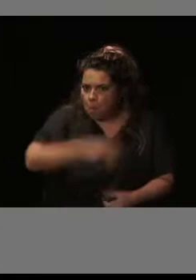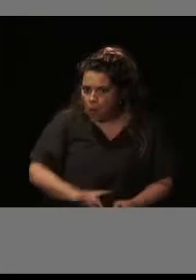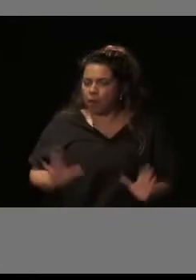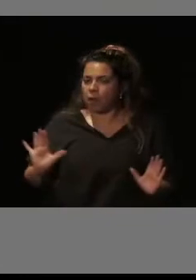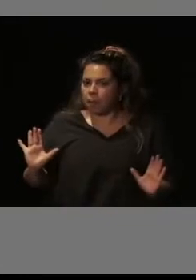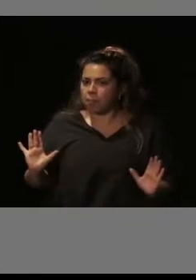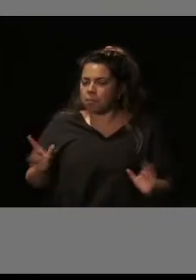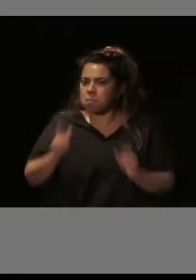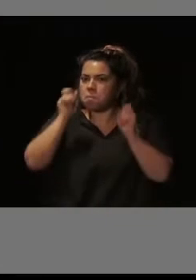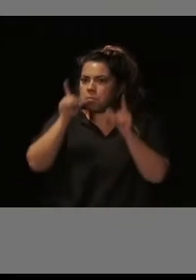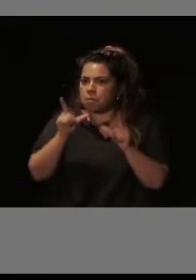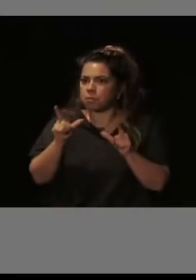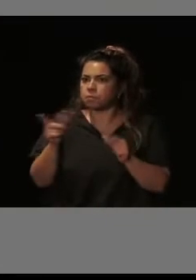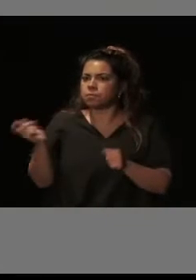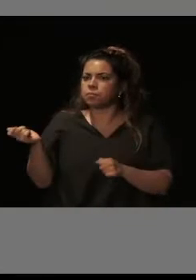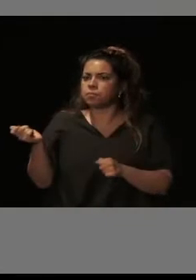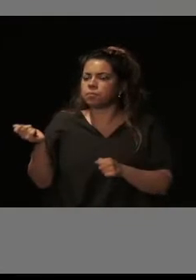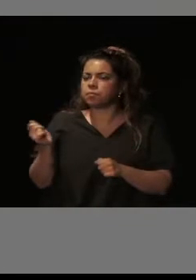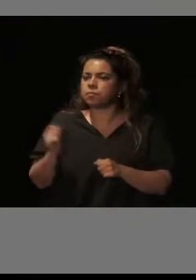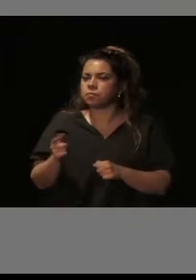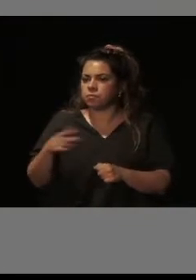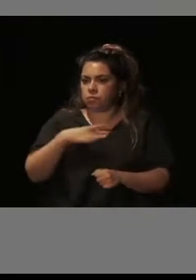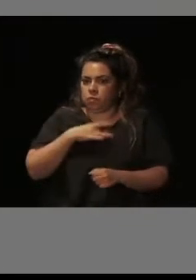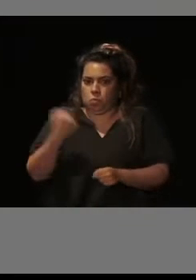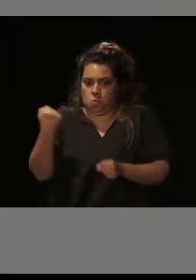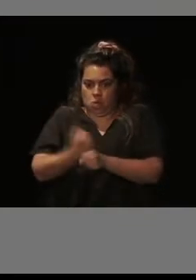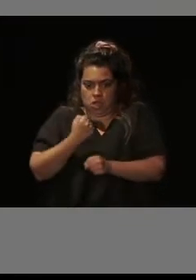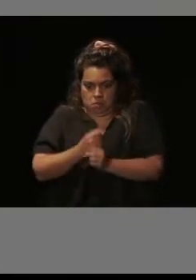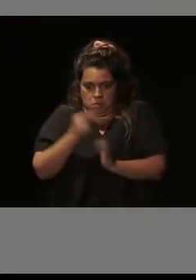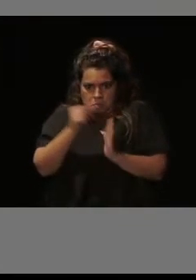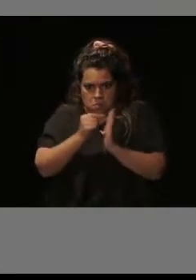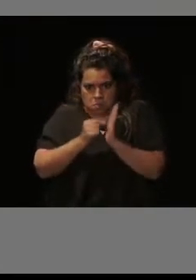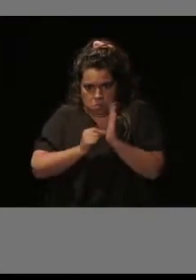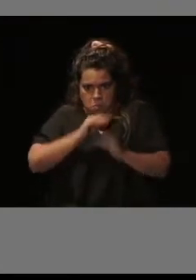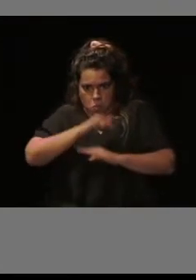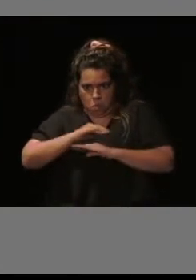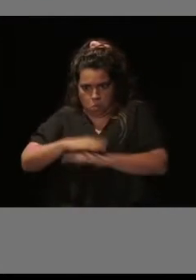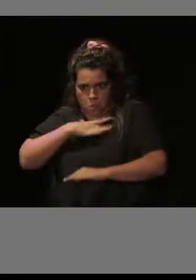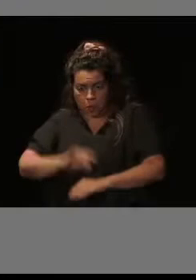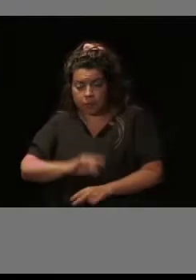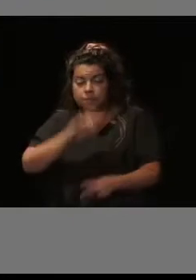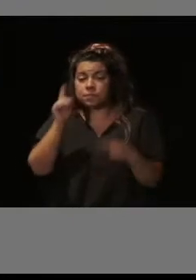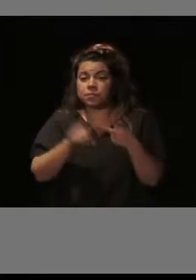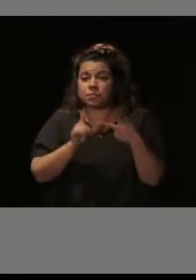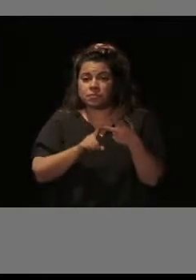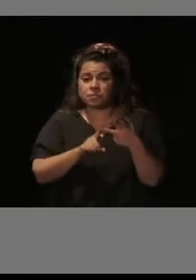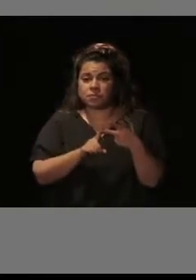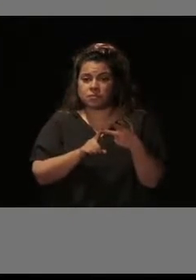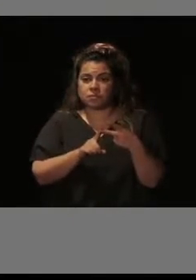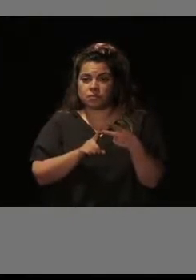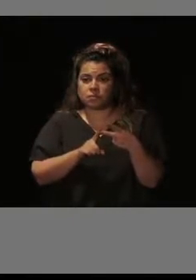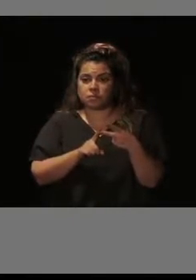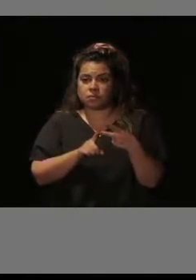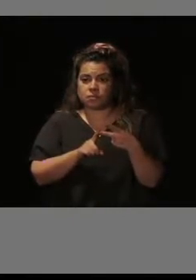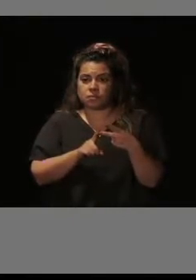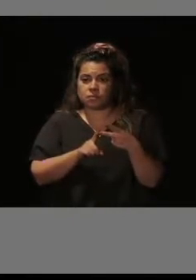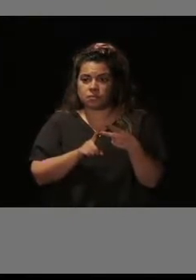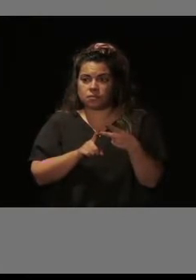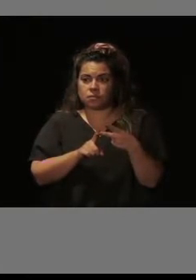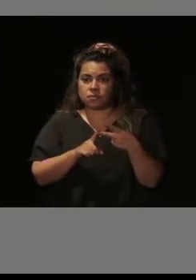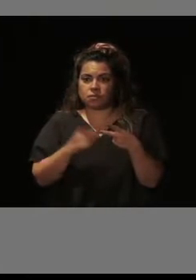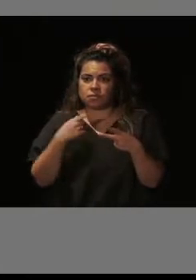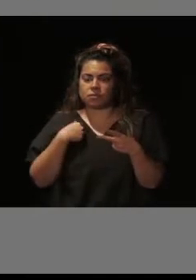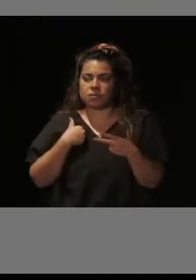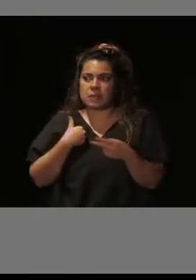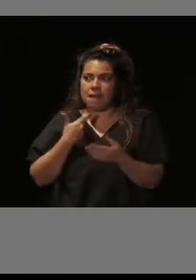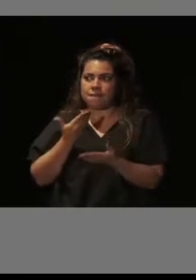proponerse acceder a un trabajo en condiciones de igualdad, ¿no? Y la segunda cita se la voy a pedir prestada